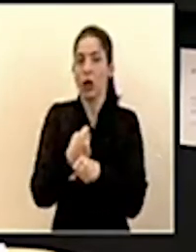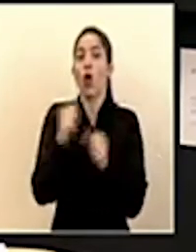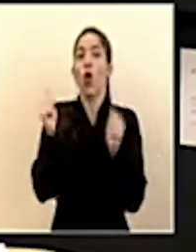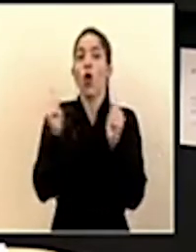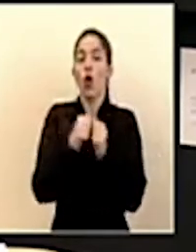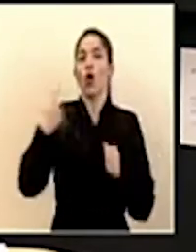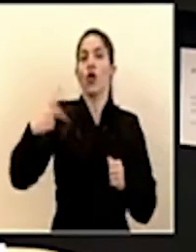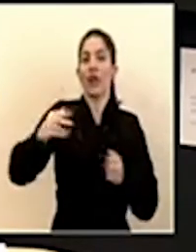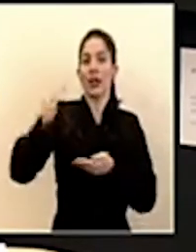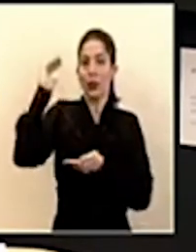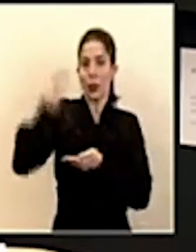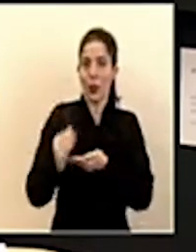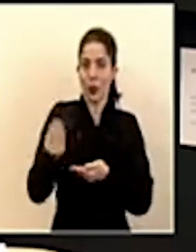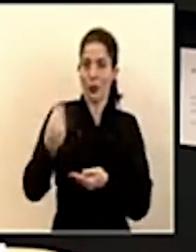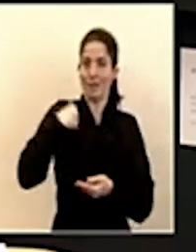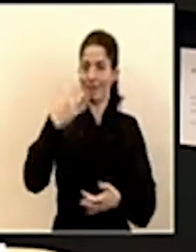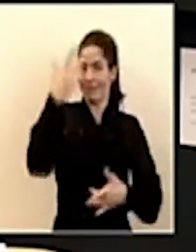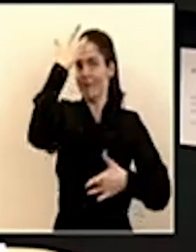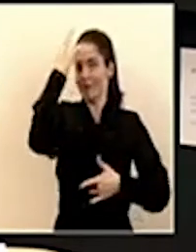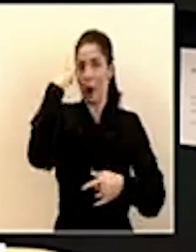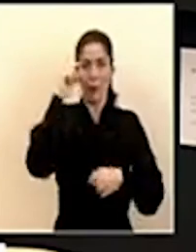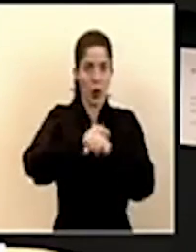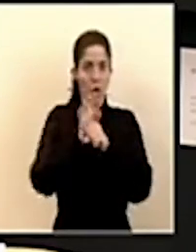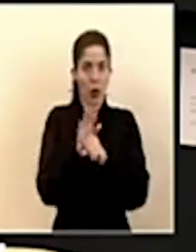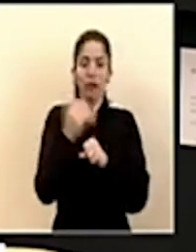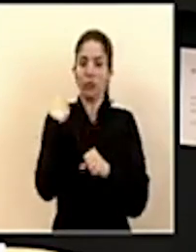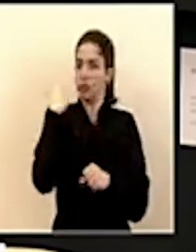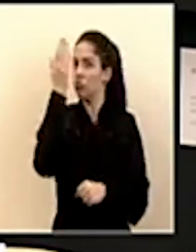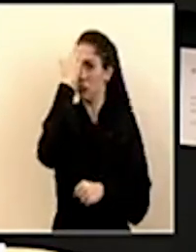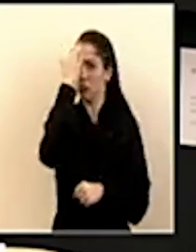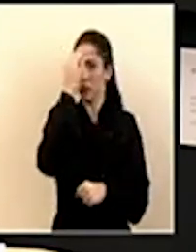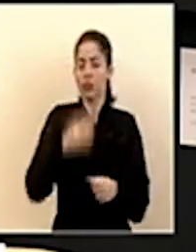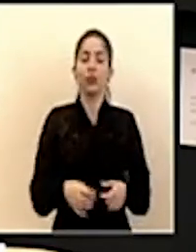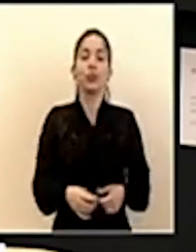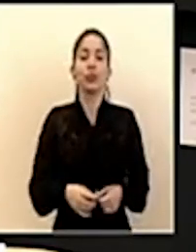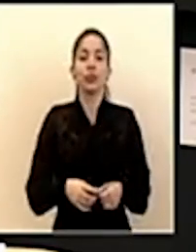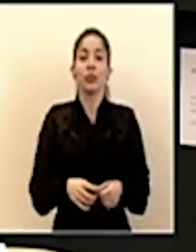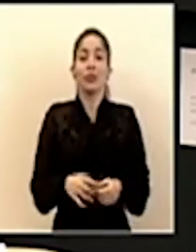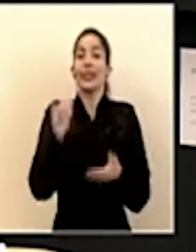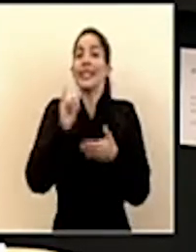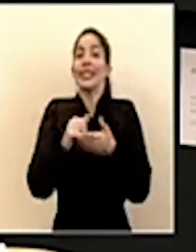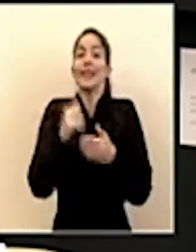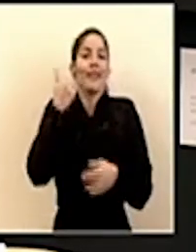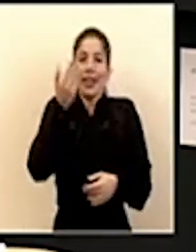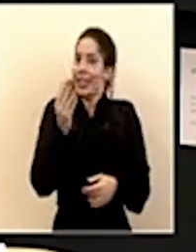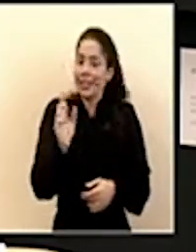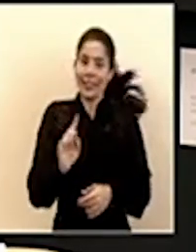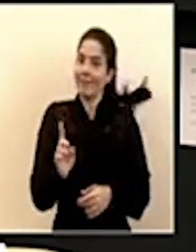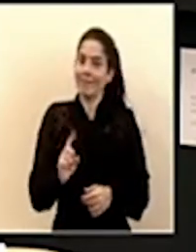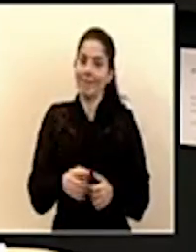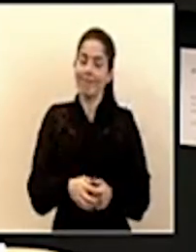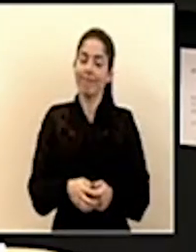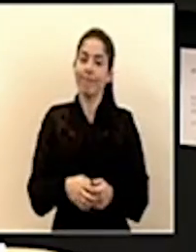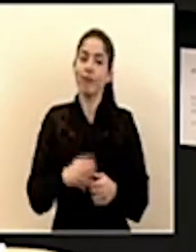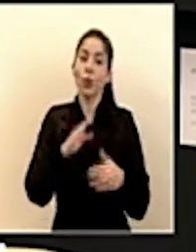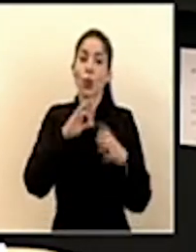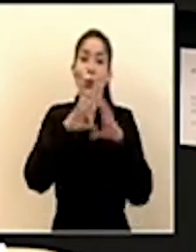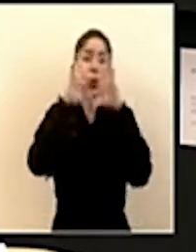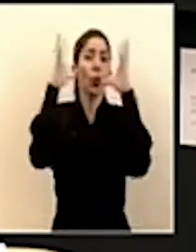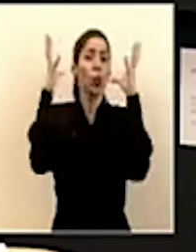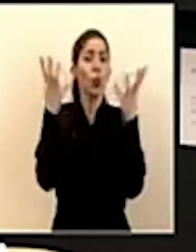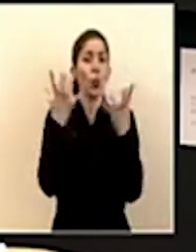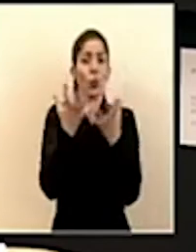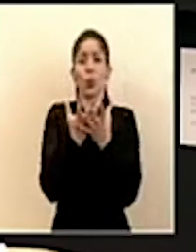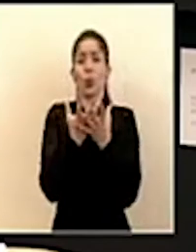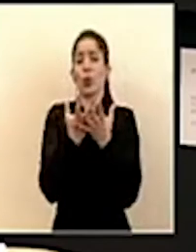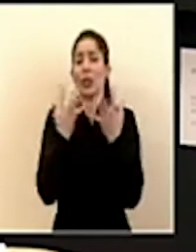el riesgo de contagio por este coronavirus esto no es fácil todo el mundo está